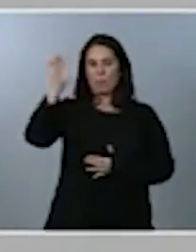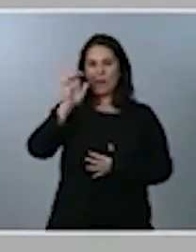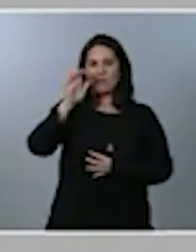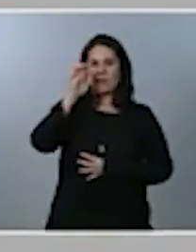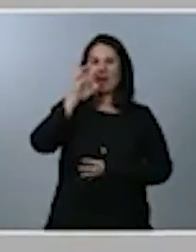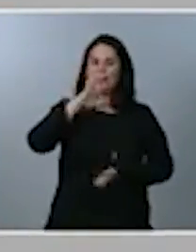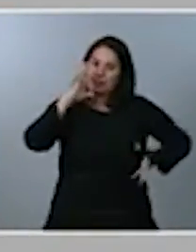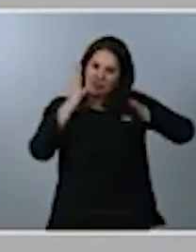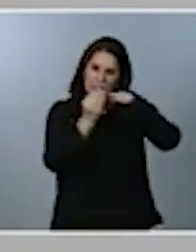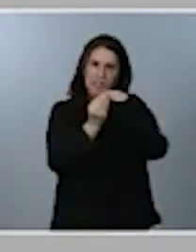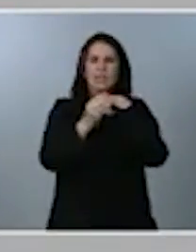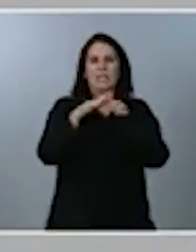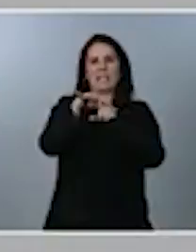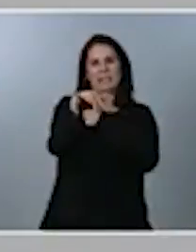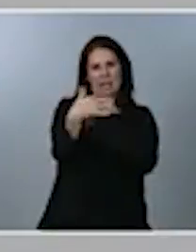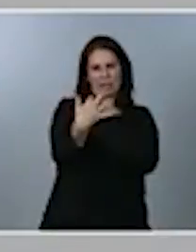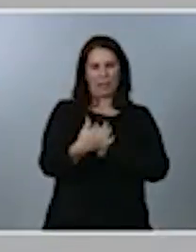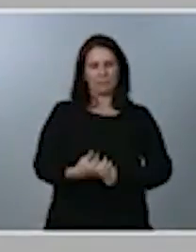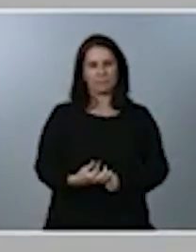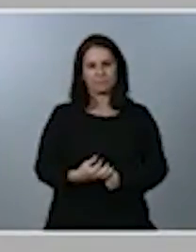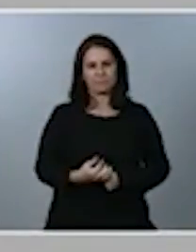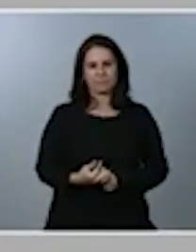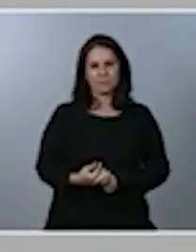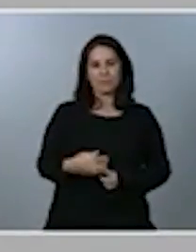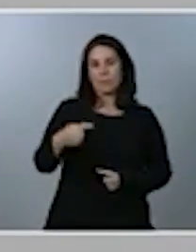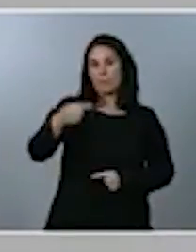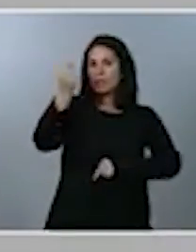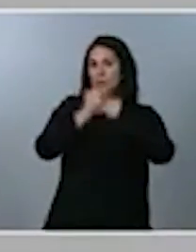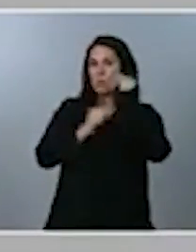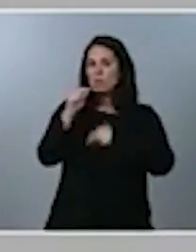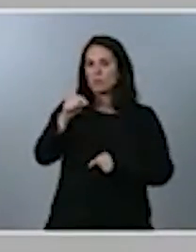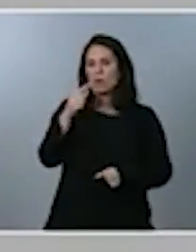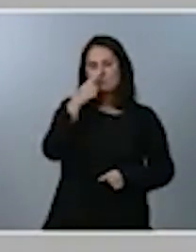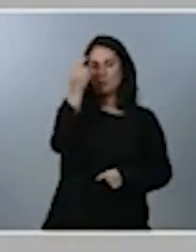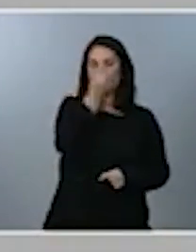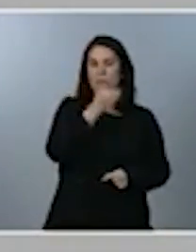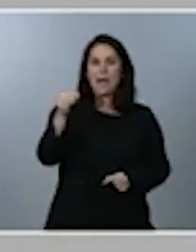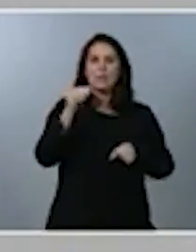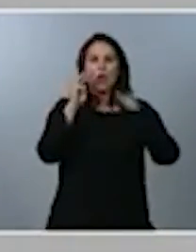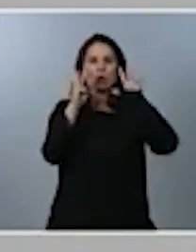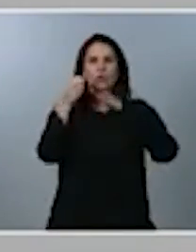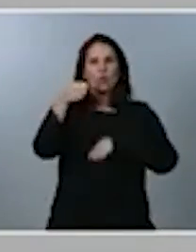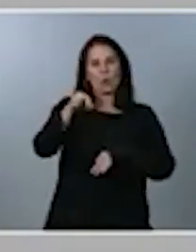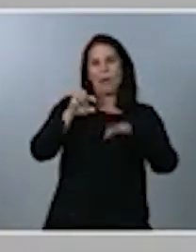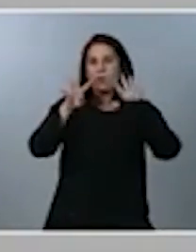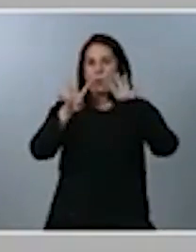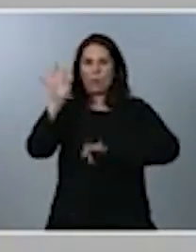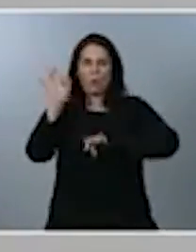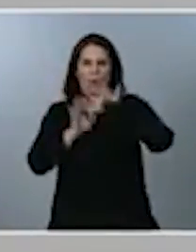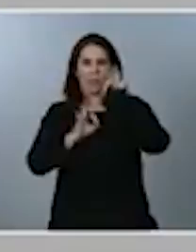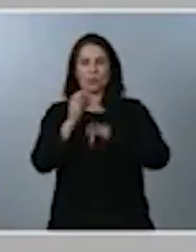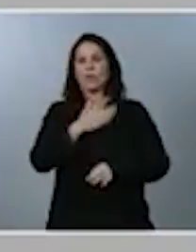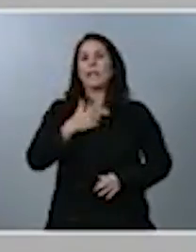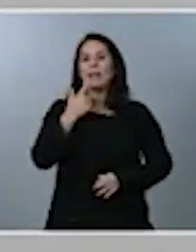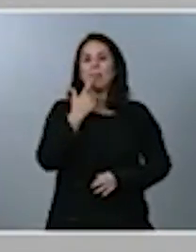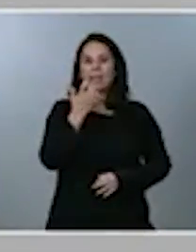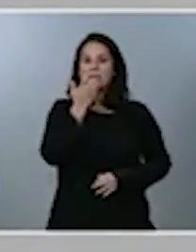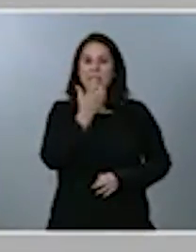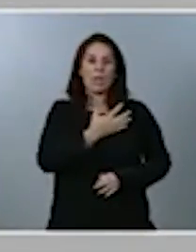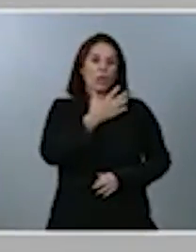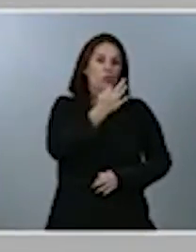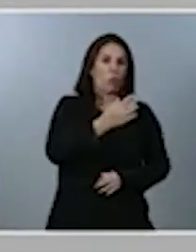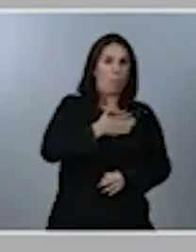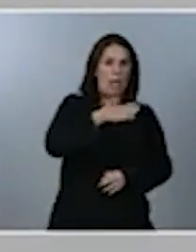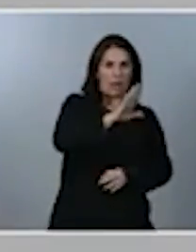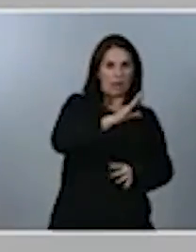este presupuesto nacional la partida experimenta un incremento del 8,9%, así que si sumamos esfuerzo nacional y de fondos